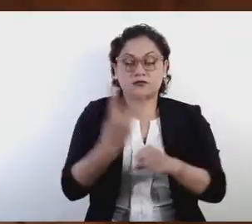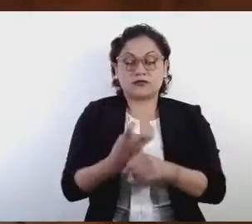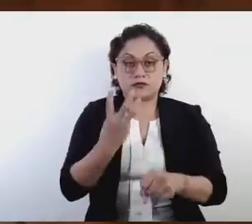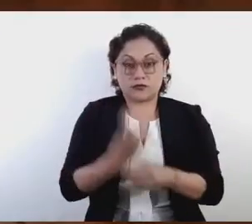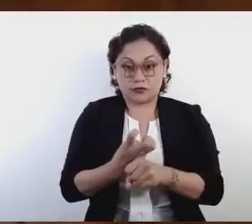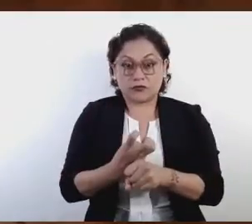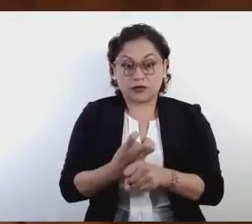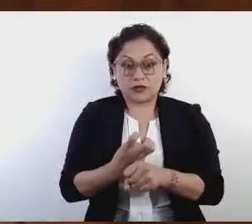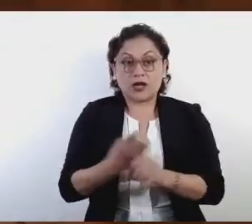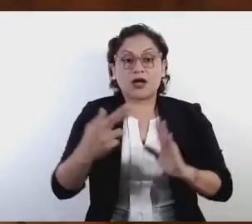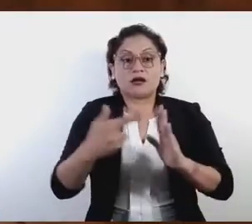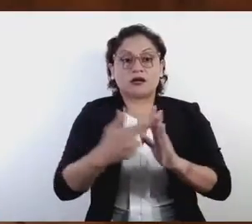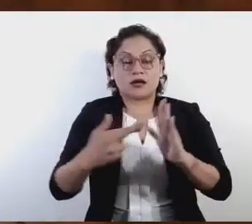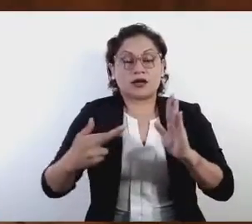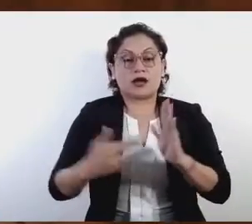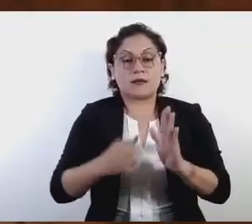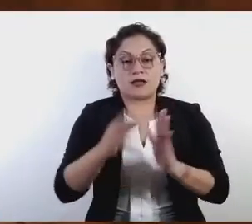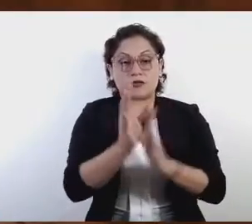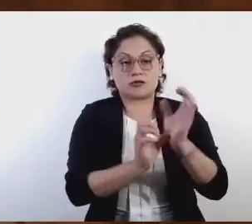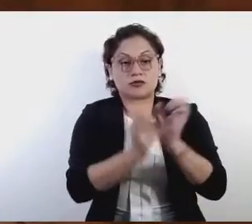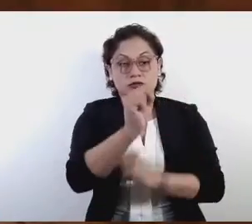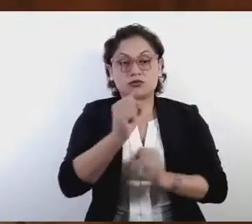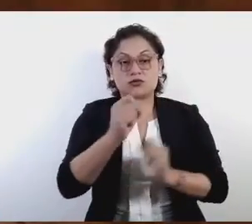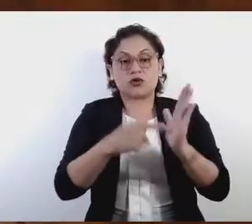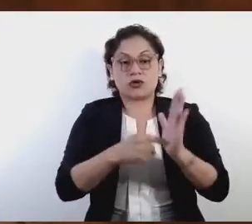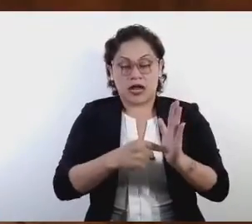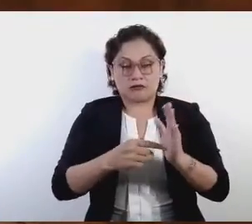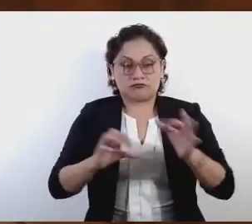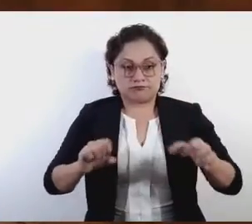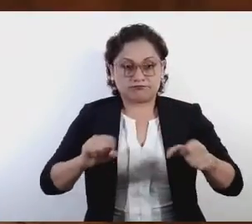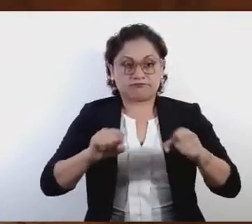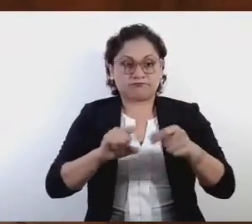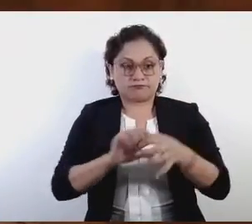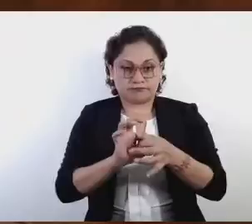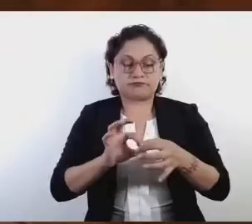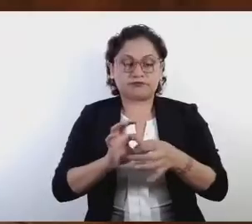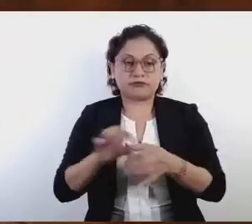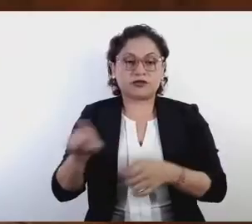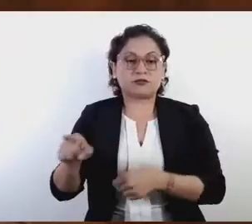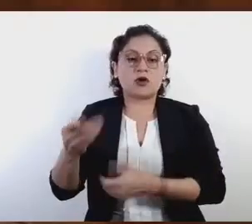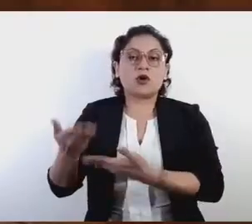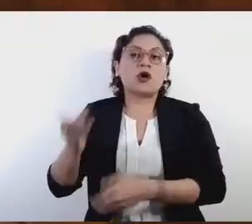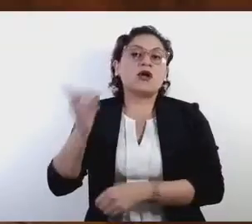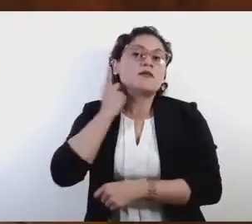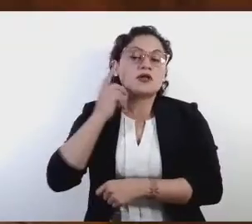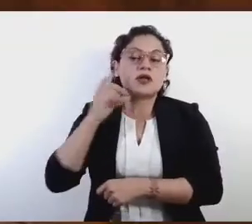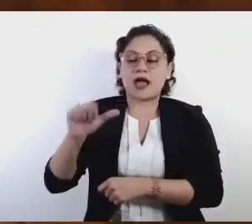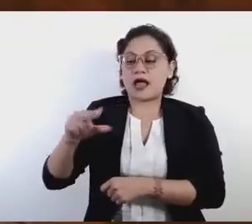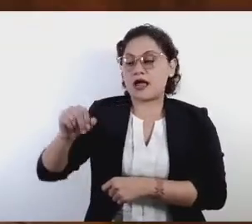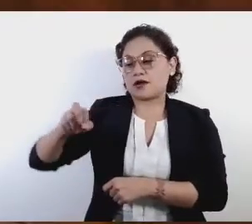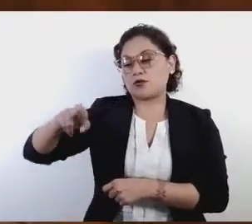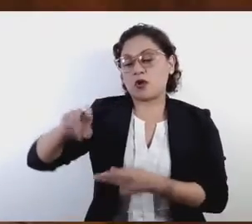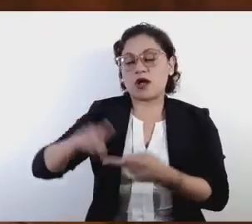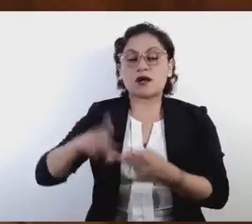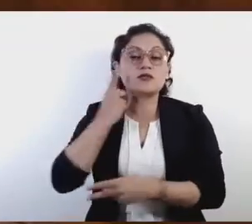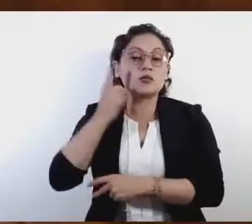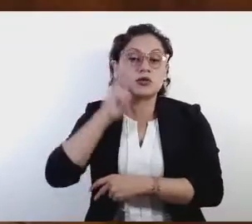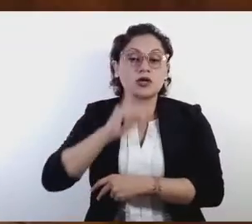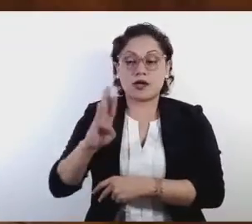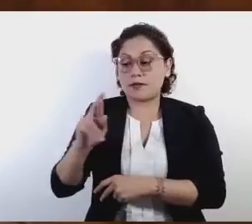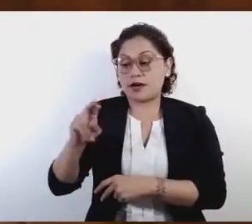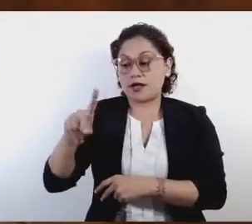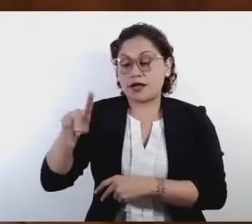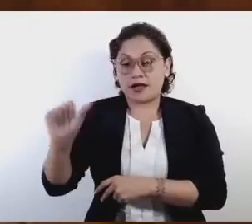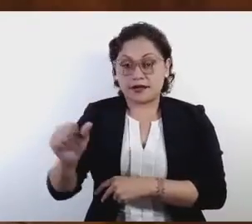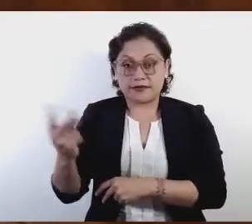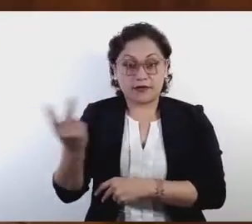ordenamiento constitucional invocado, los diputados Anuar Roberto Salfigueroa y por la diputada Brenda Escamilla Sámano, en nombre del Grupo